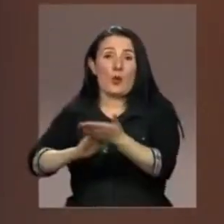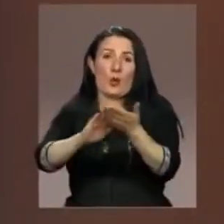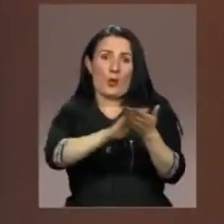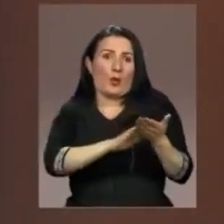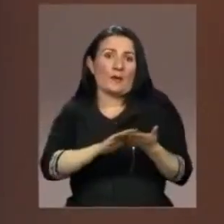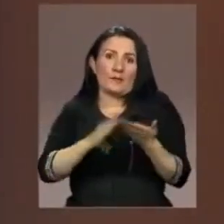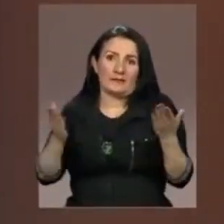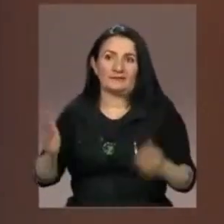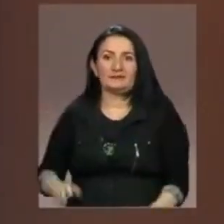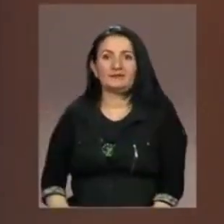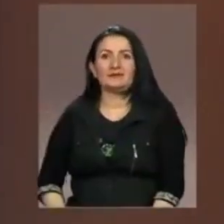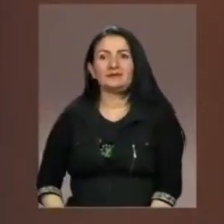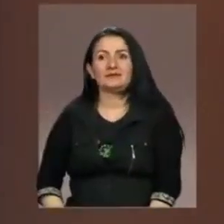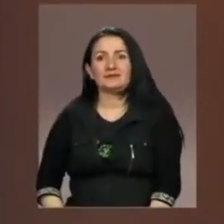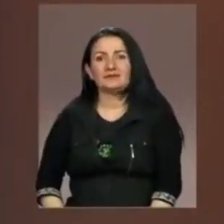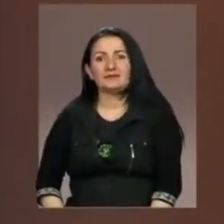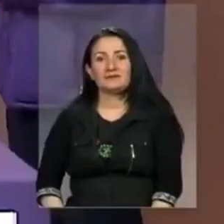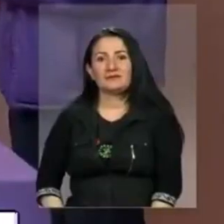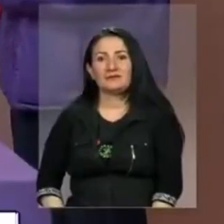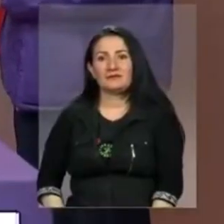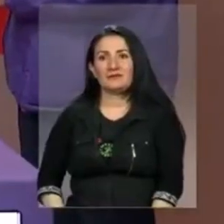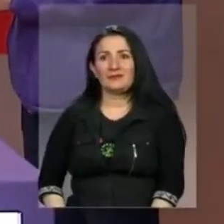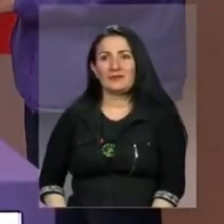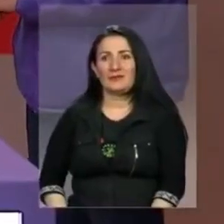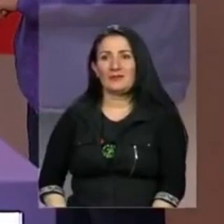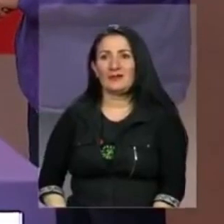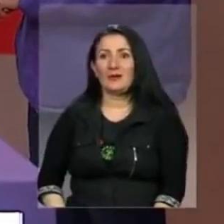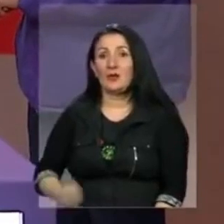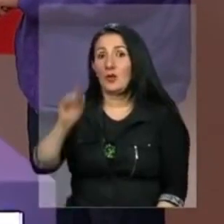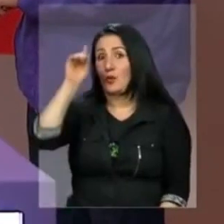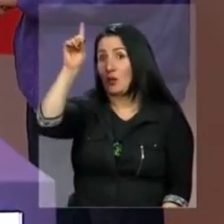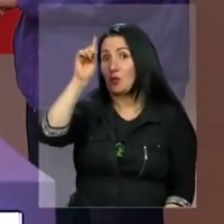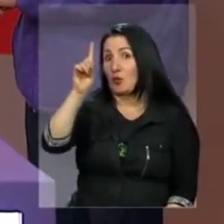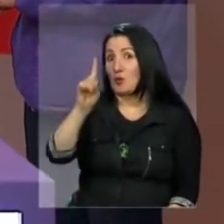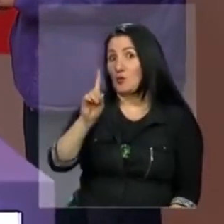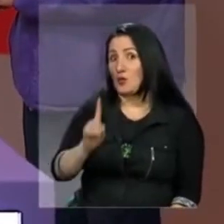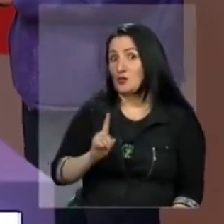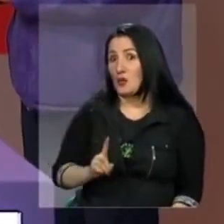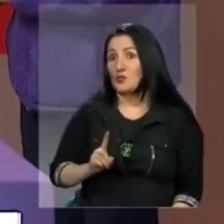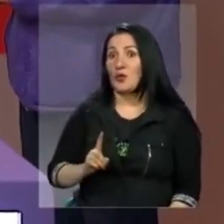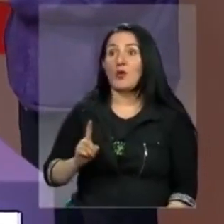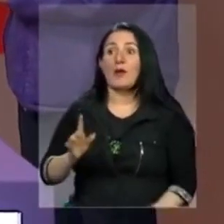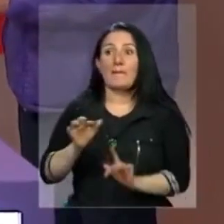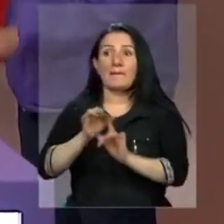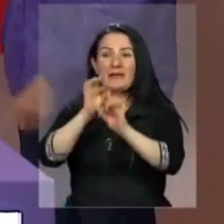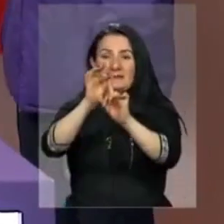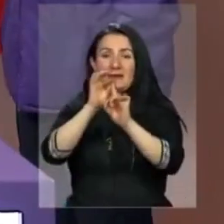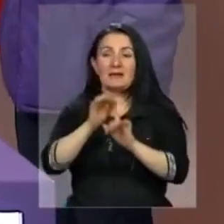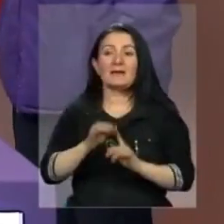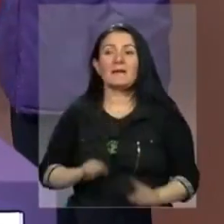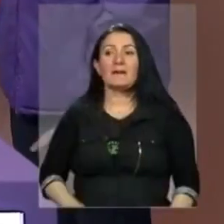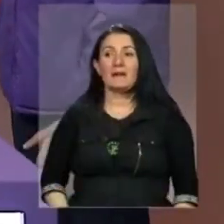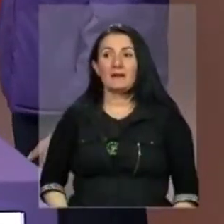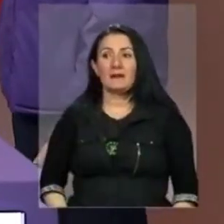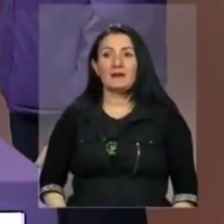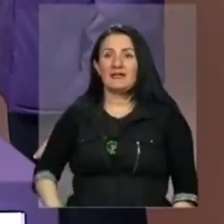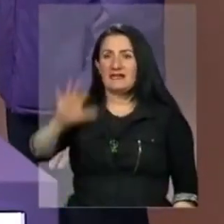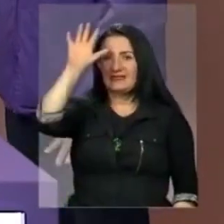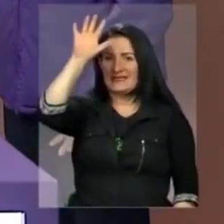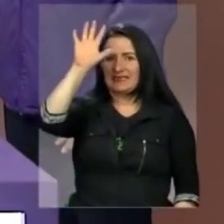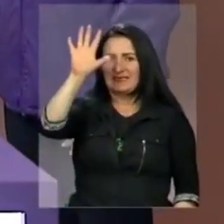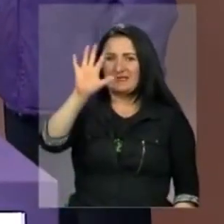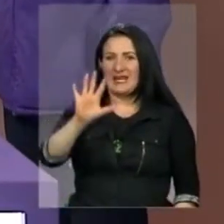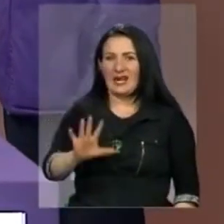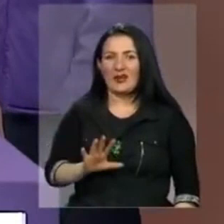no arbitrariamente por cuenta del alcalde. En ese sentido, ¿le pondremos un uno a cada uno, o hay algún sector que sería priorizado por la urgencia que tiene? O mejor